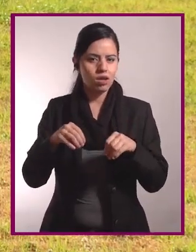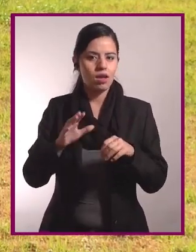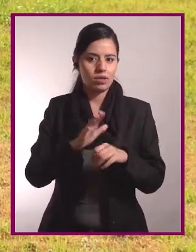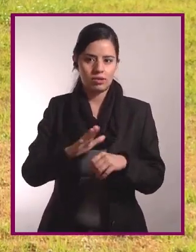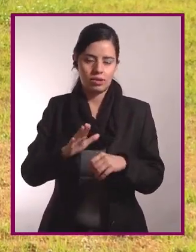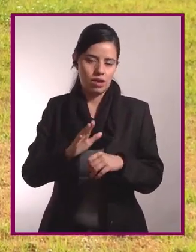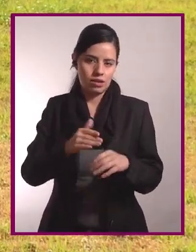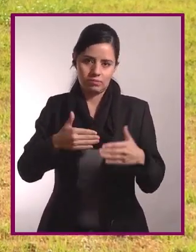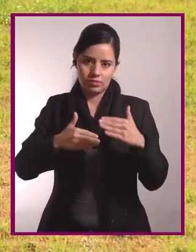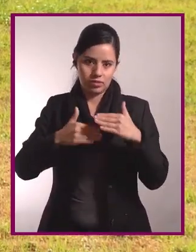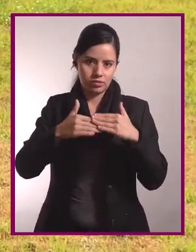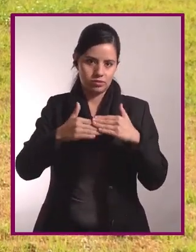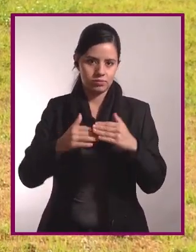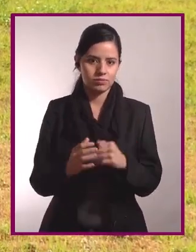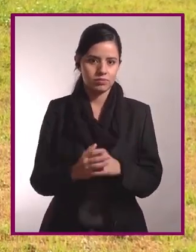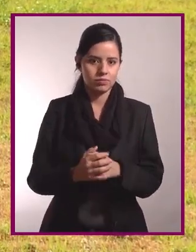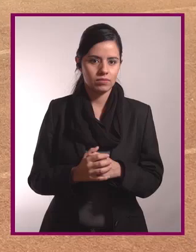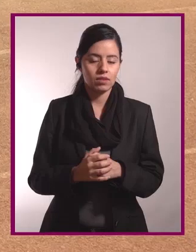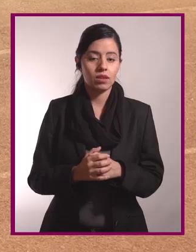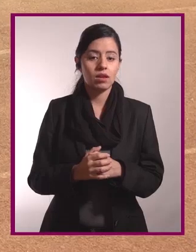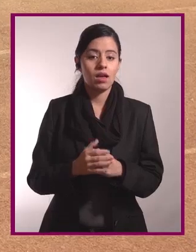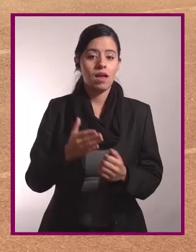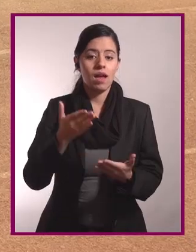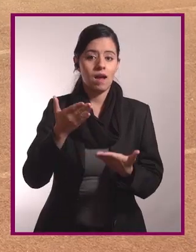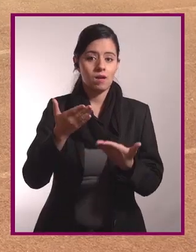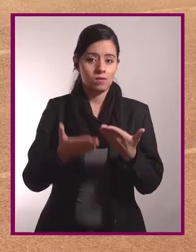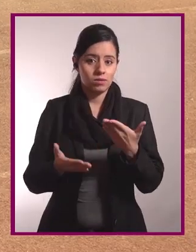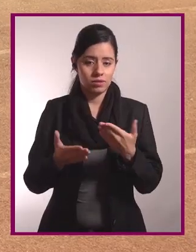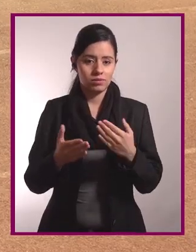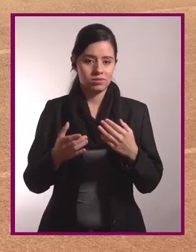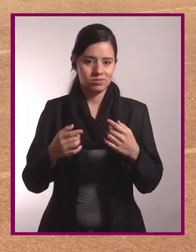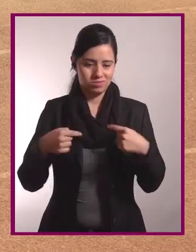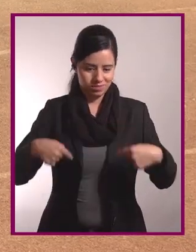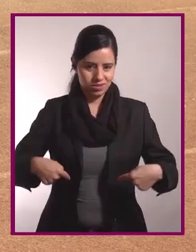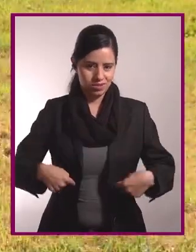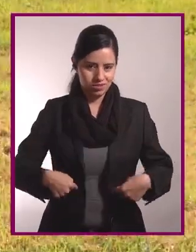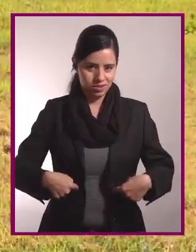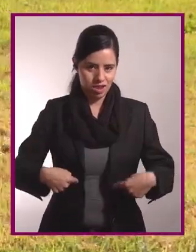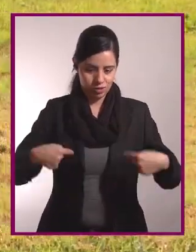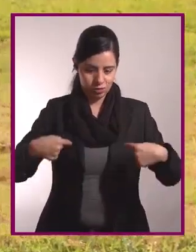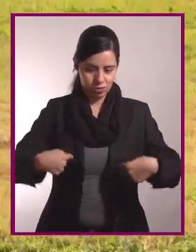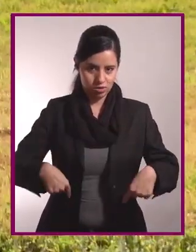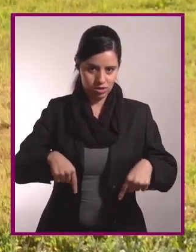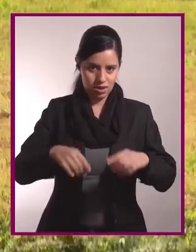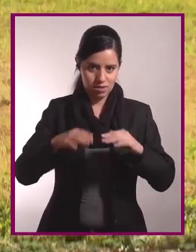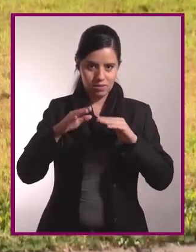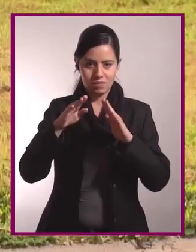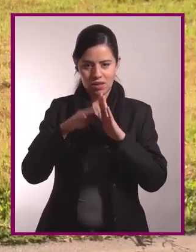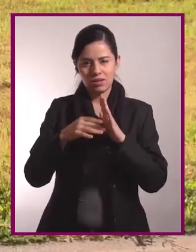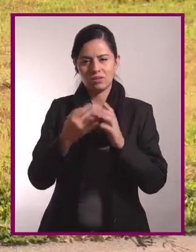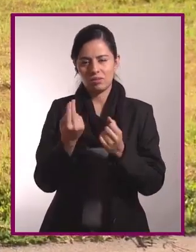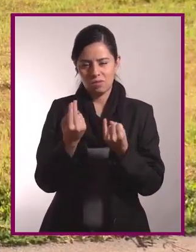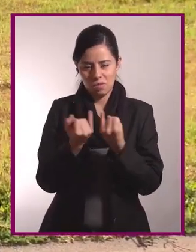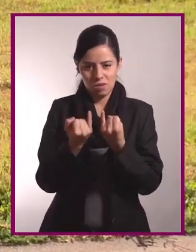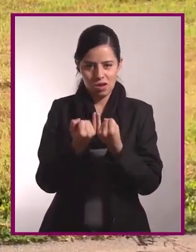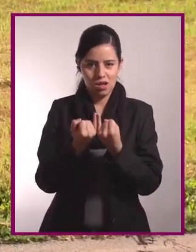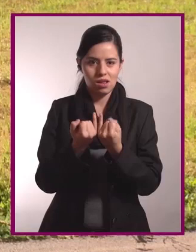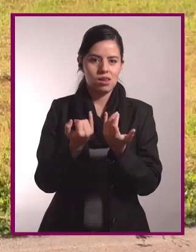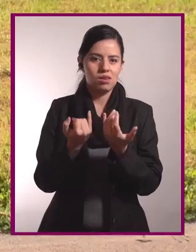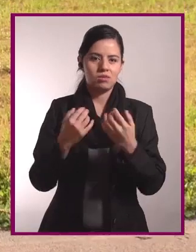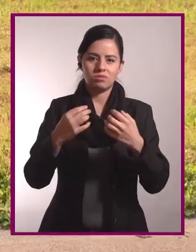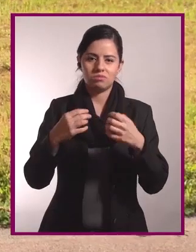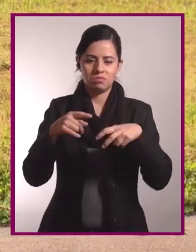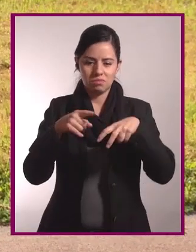que jala el músculo. Y ahora por delante. Y ahora vamos a estirar un poco la parte